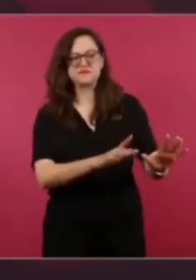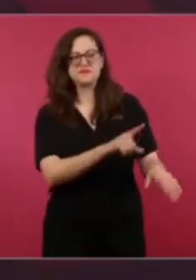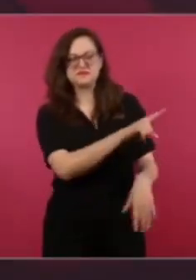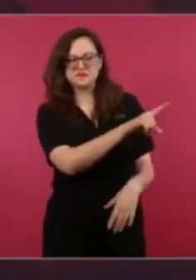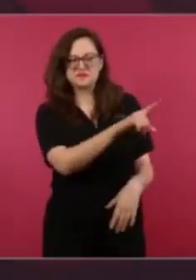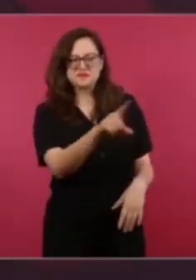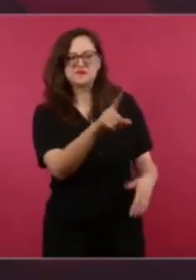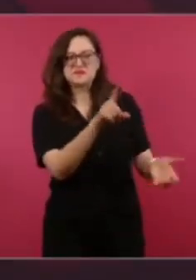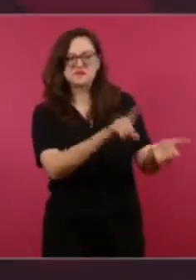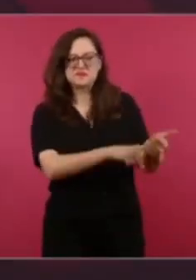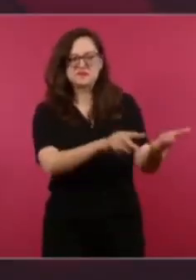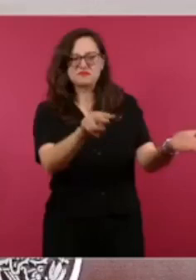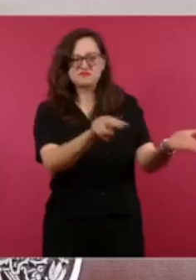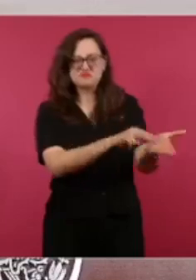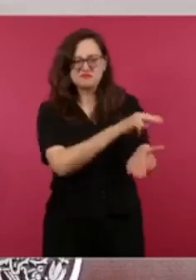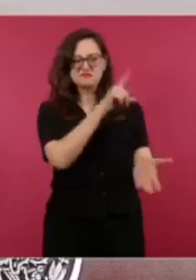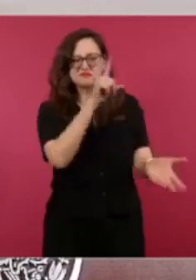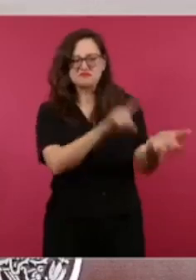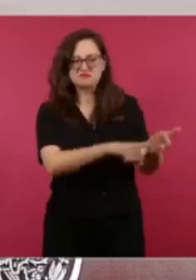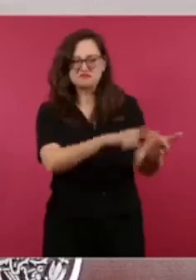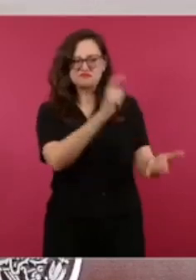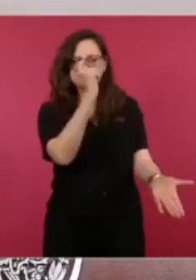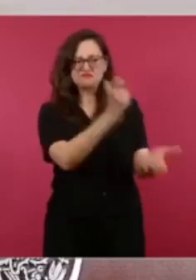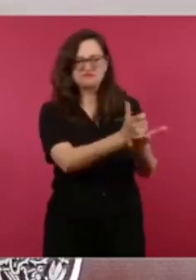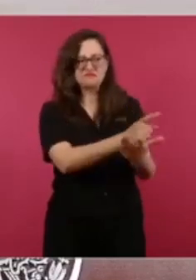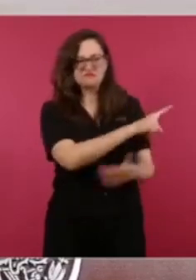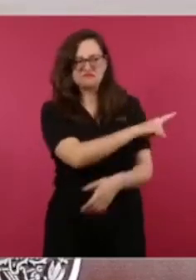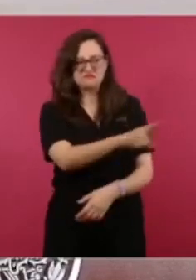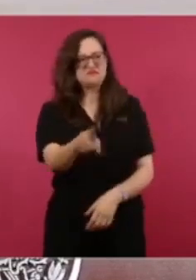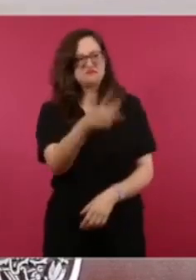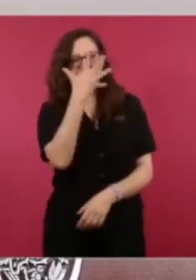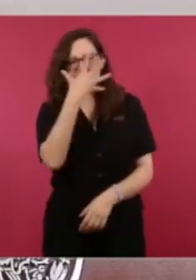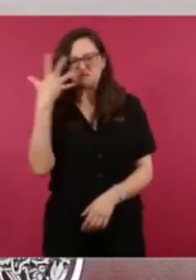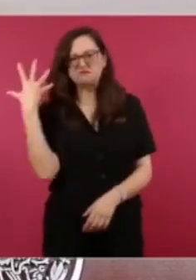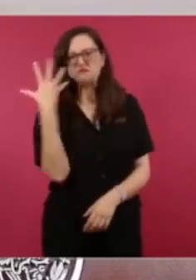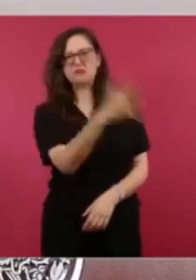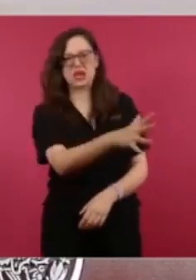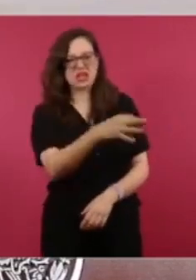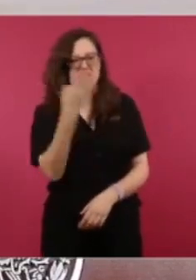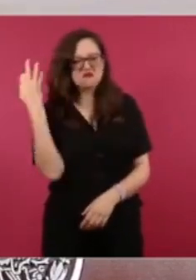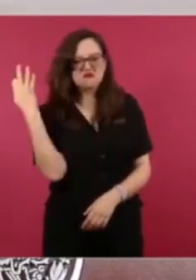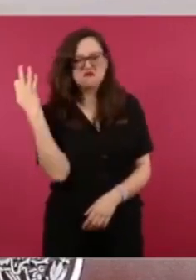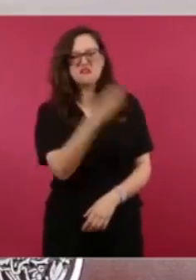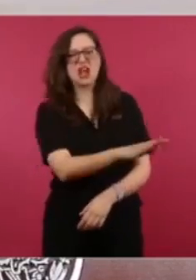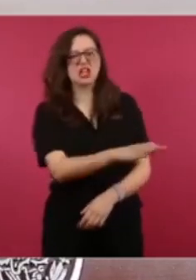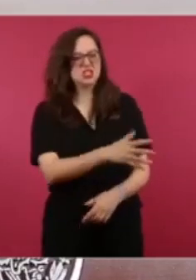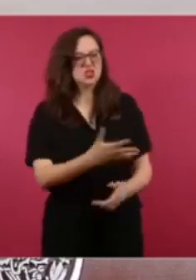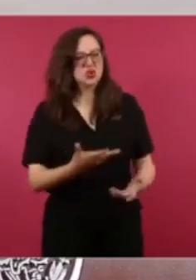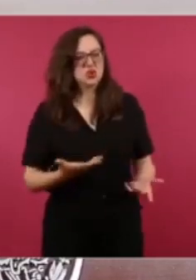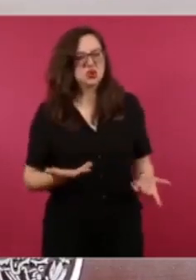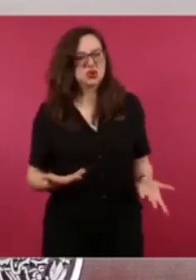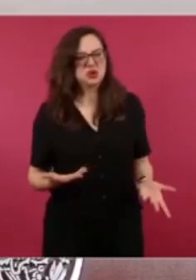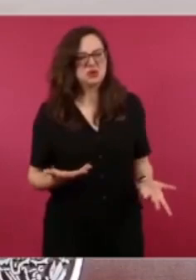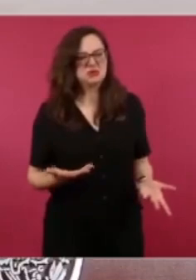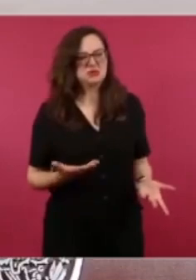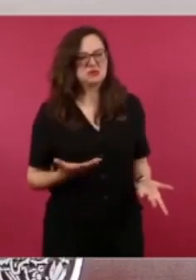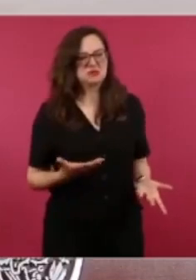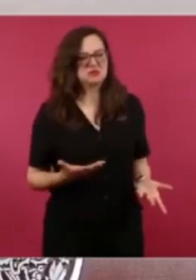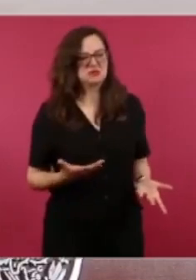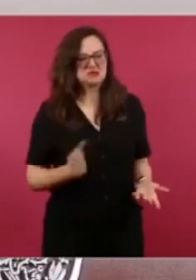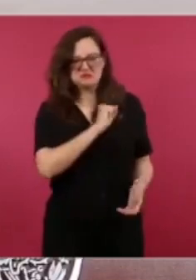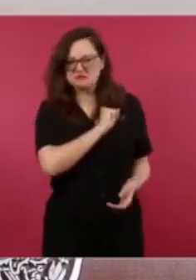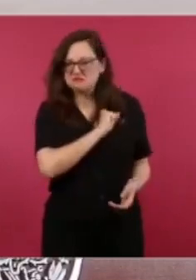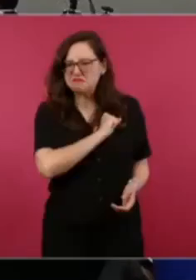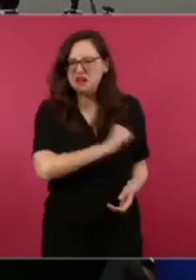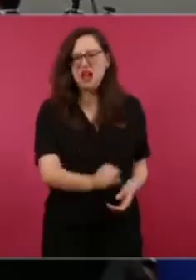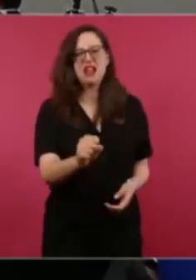por falso, además por canallesco,